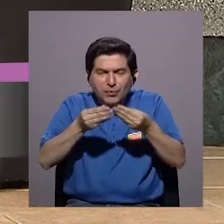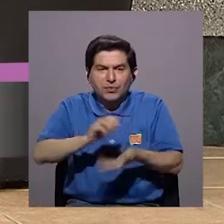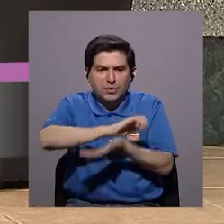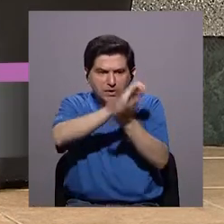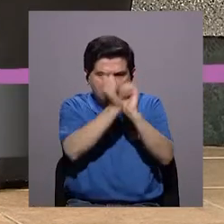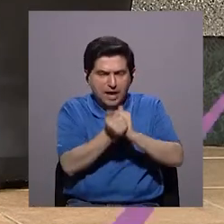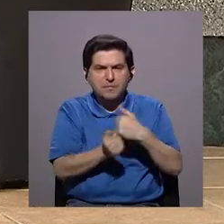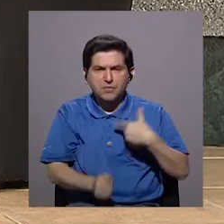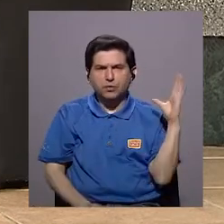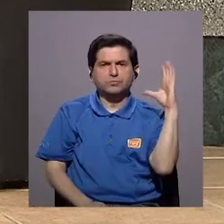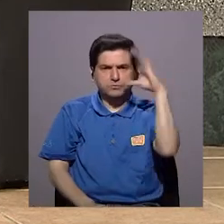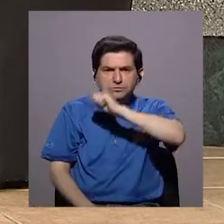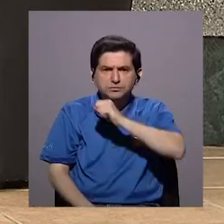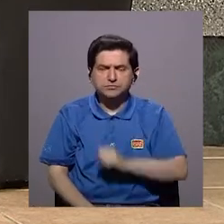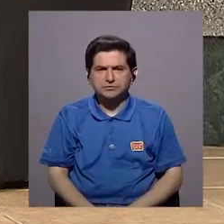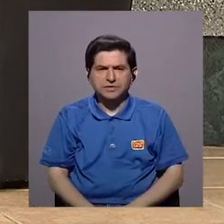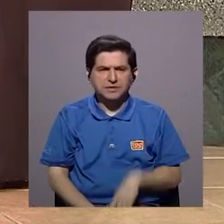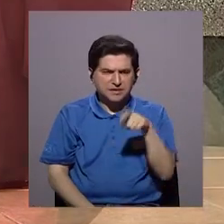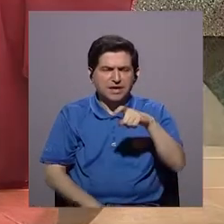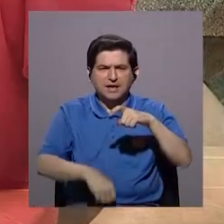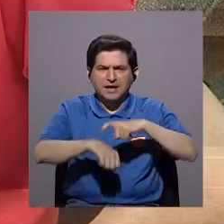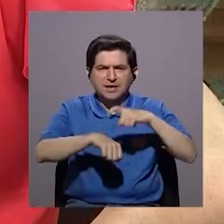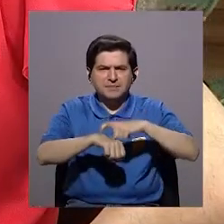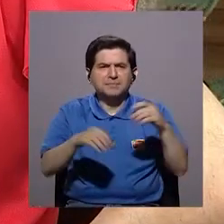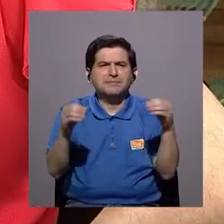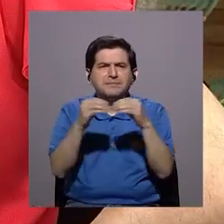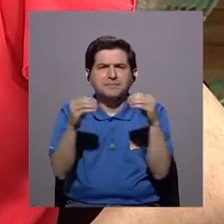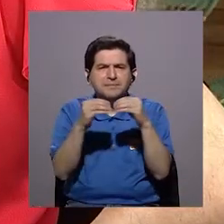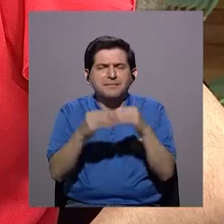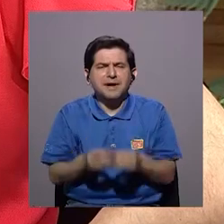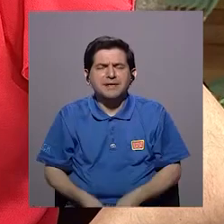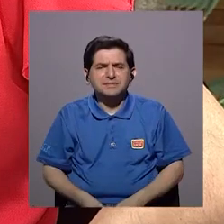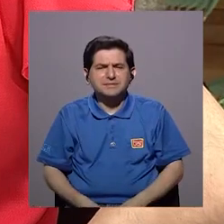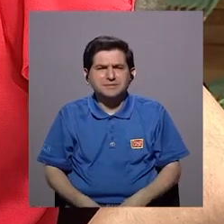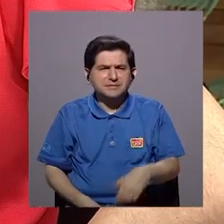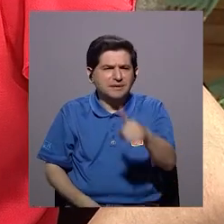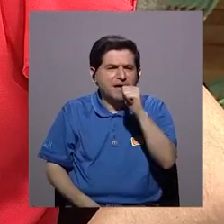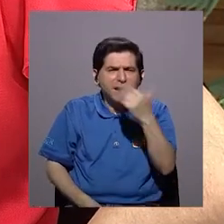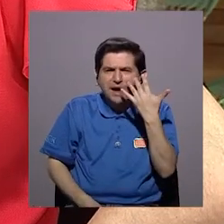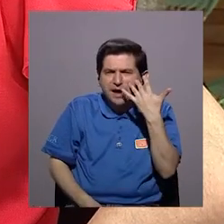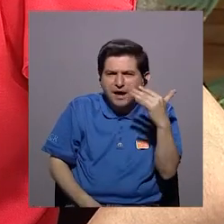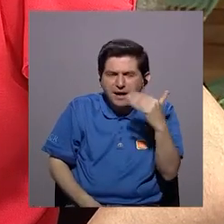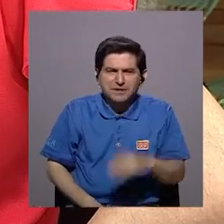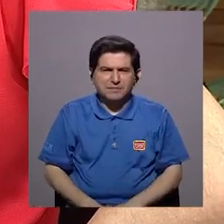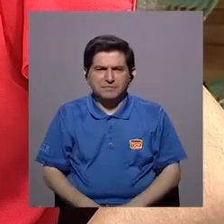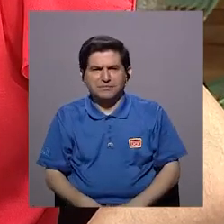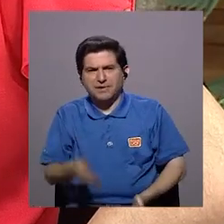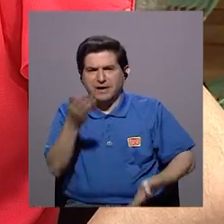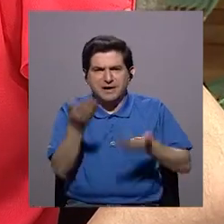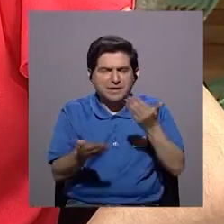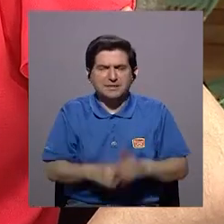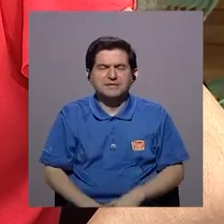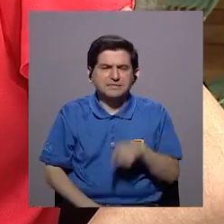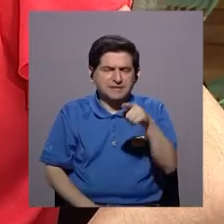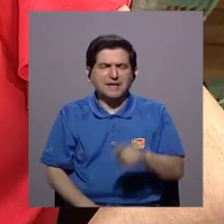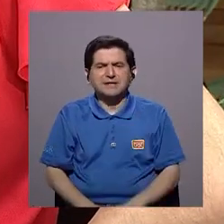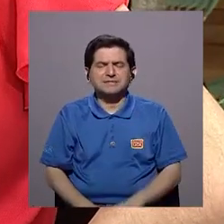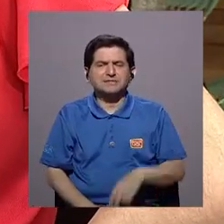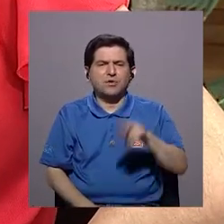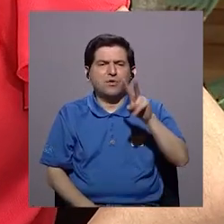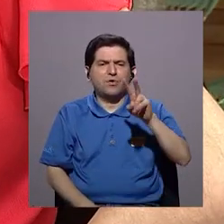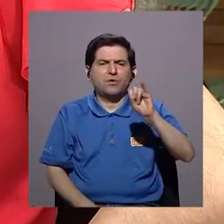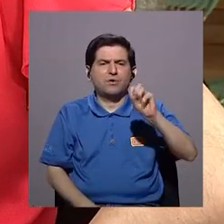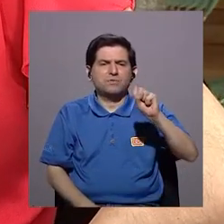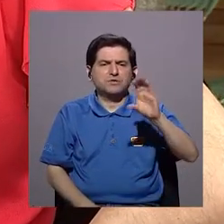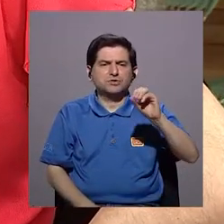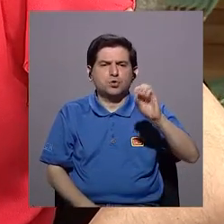viendo donde va cambiando el moco, y donde se va haciendo más líquido, más tipo clara de huevo, más